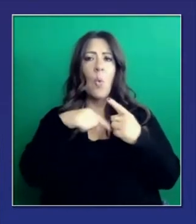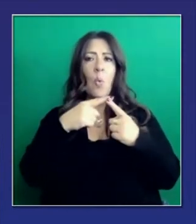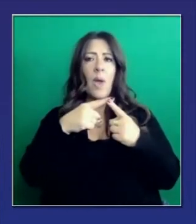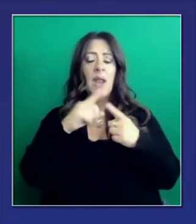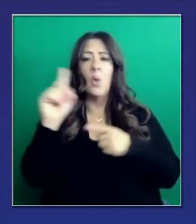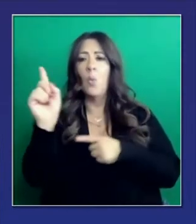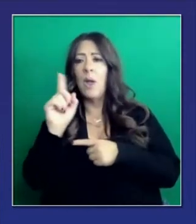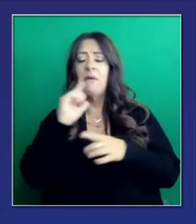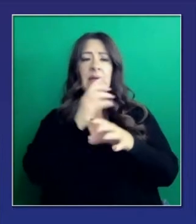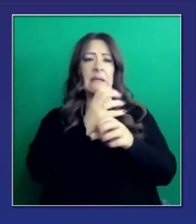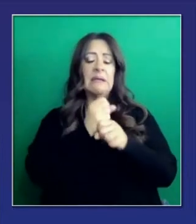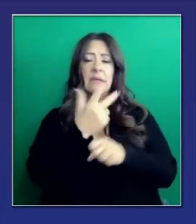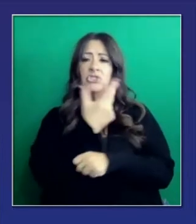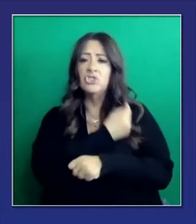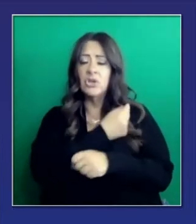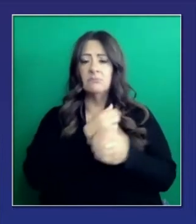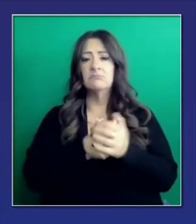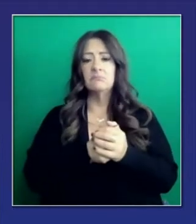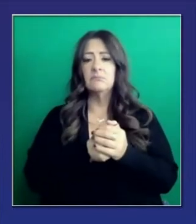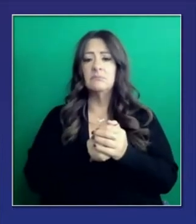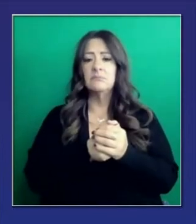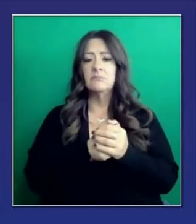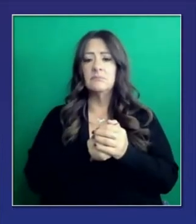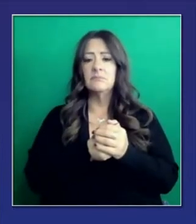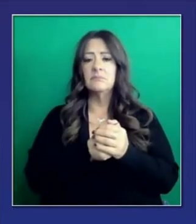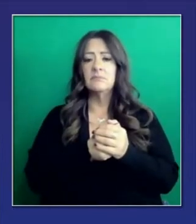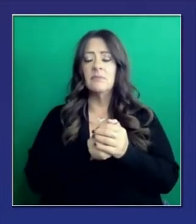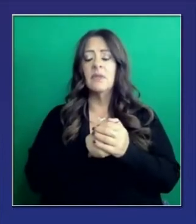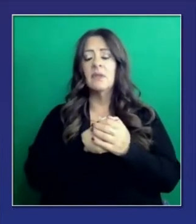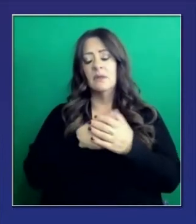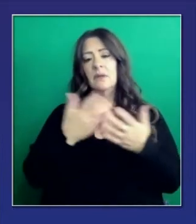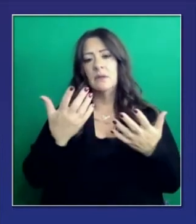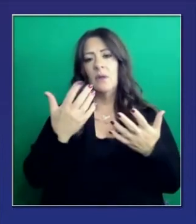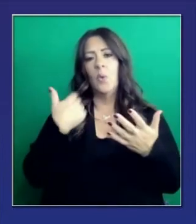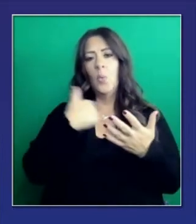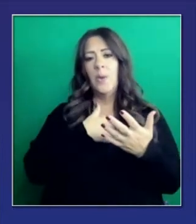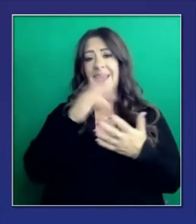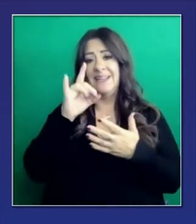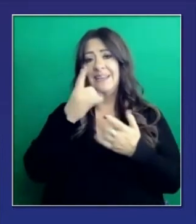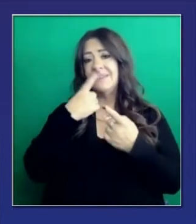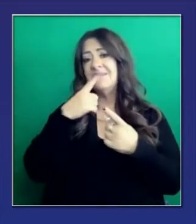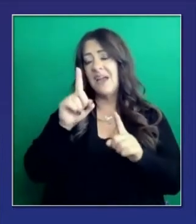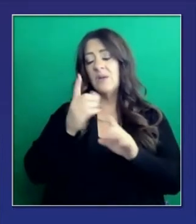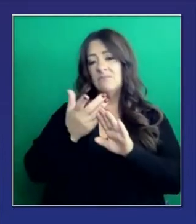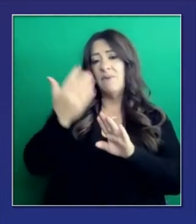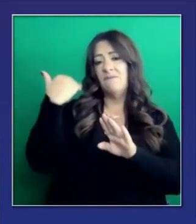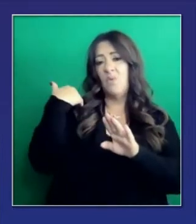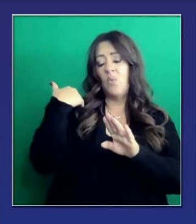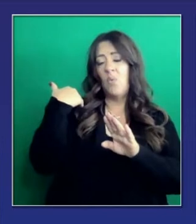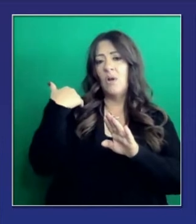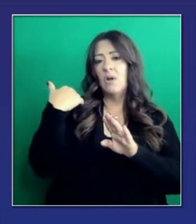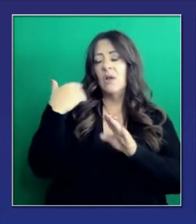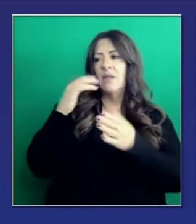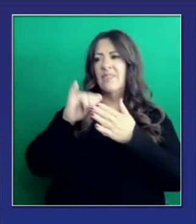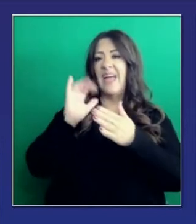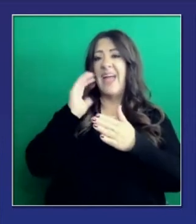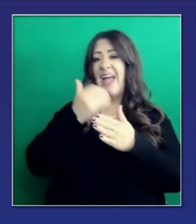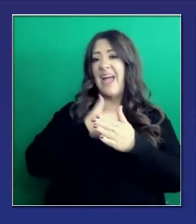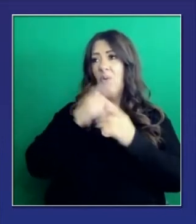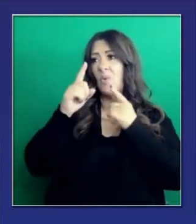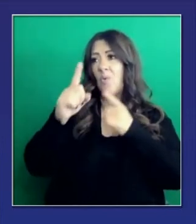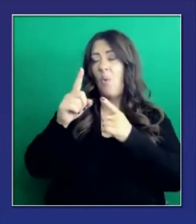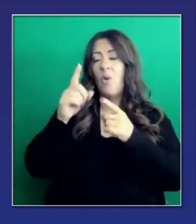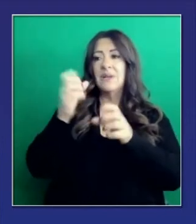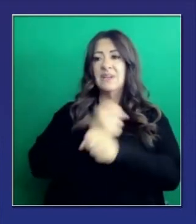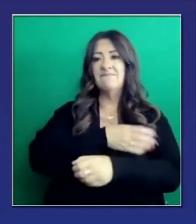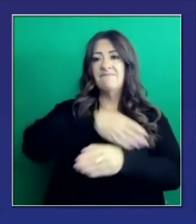Pues nosotros ahora vemos que hay un estándar, la información, una base de datos, que esto fue algo que anunciamos hace unas semanas, que lo haríamos